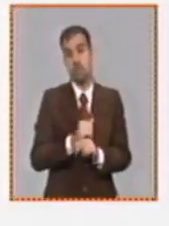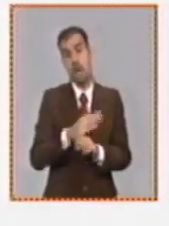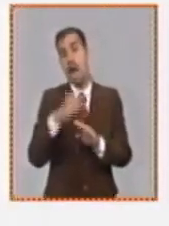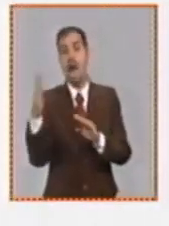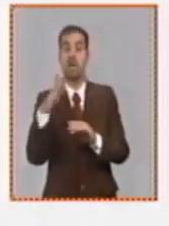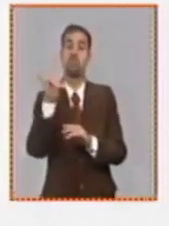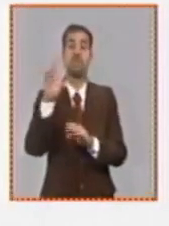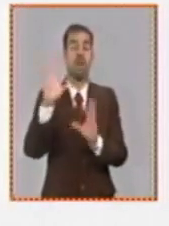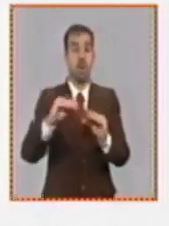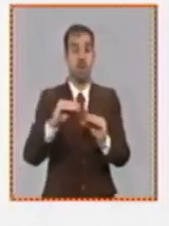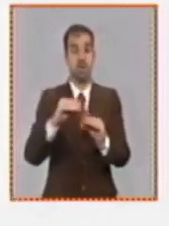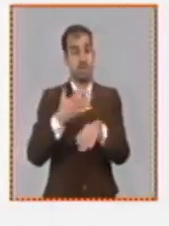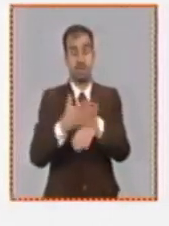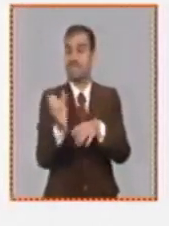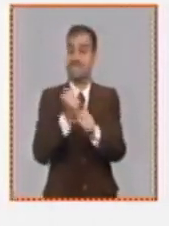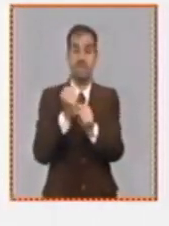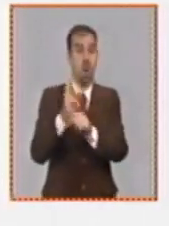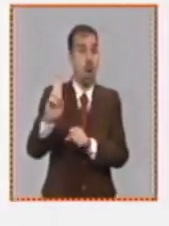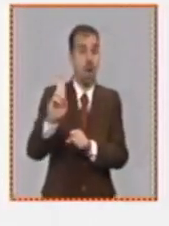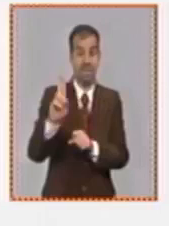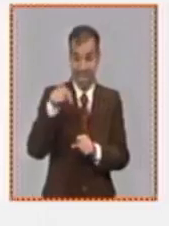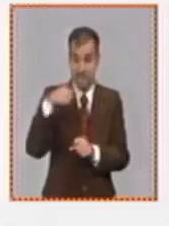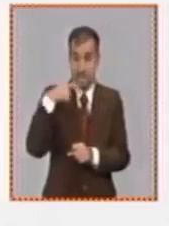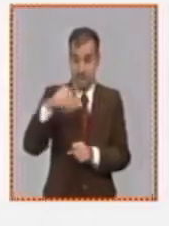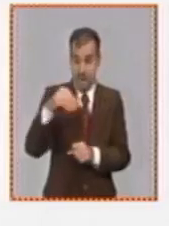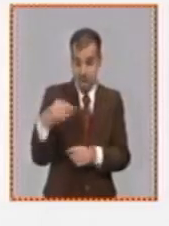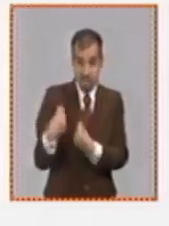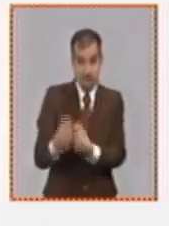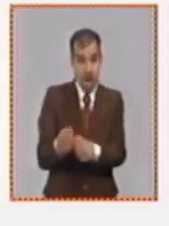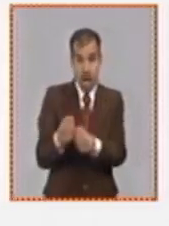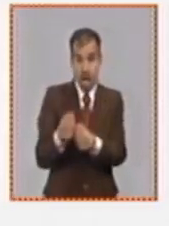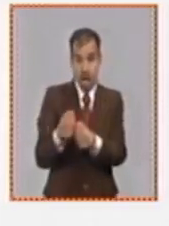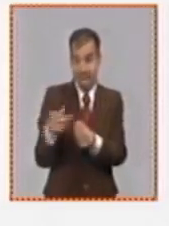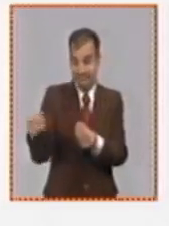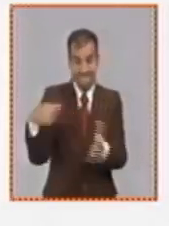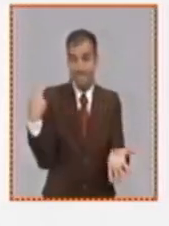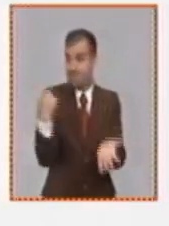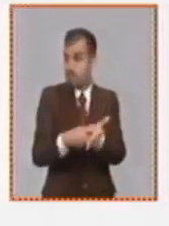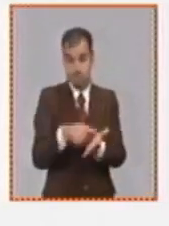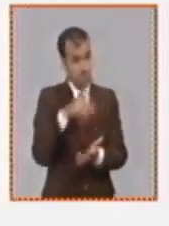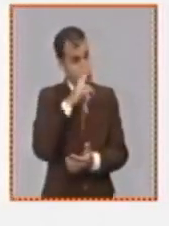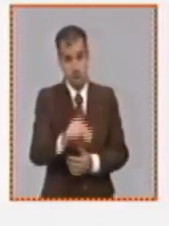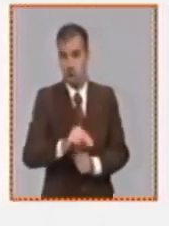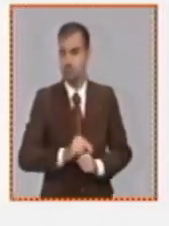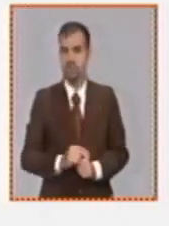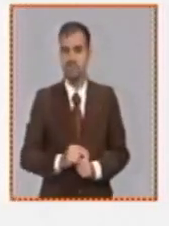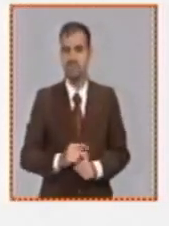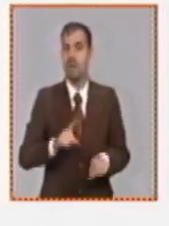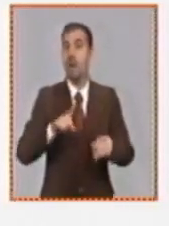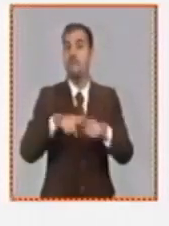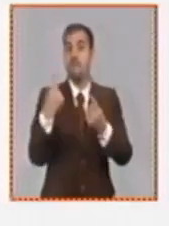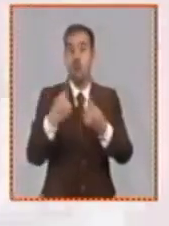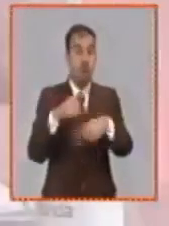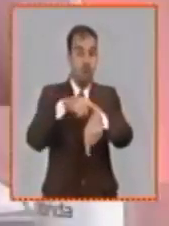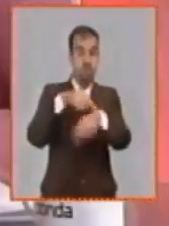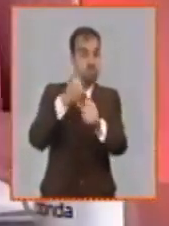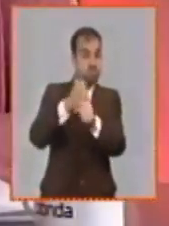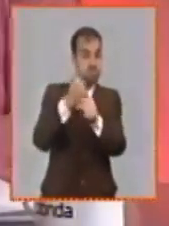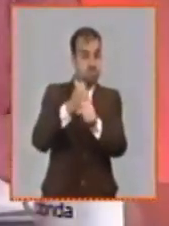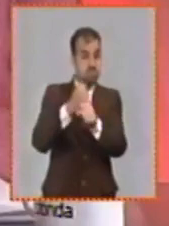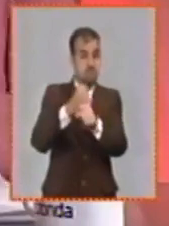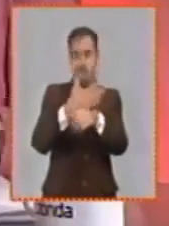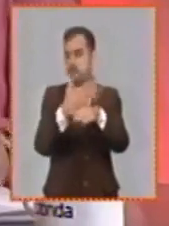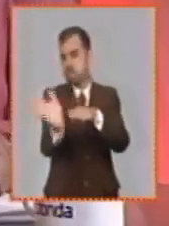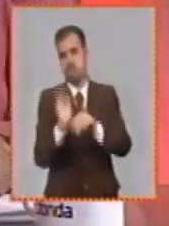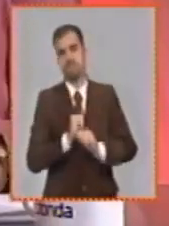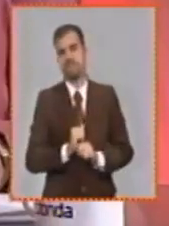las 9 de la noche terminar un trabajo urgente bueno esa merienda es gratuita porque estamos hablando de un horario laboral no